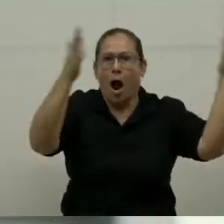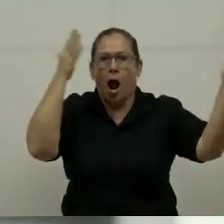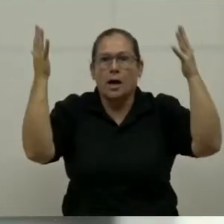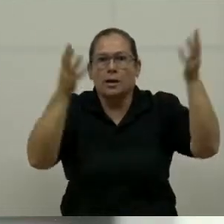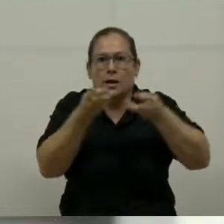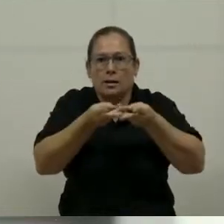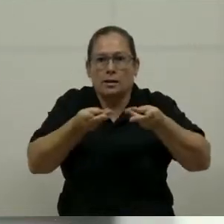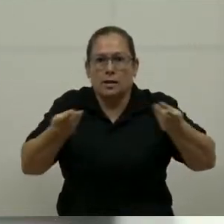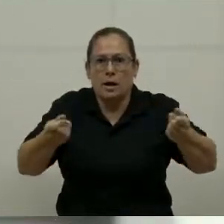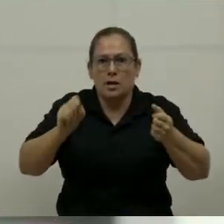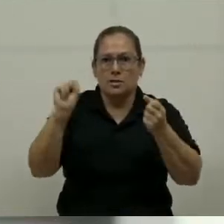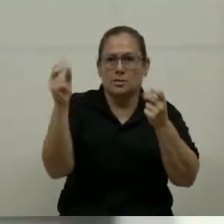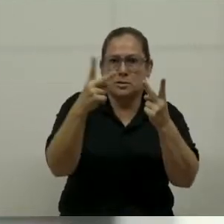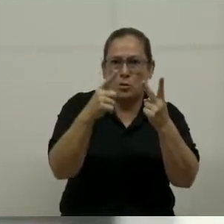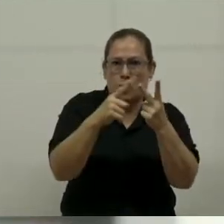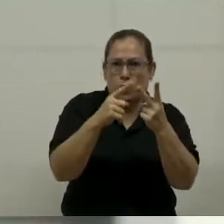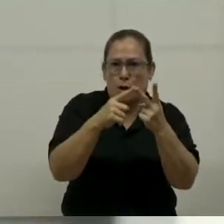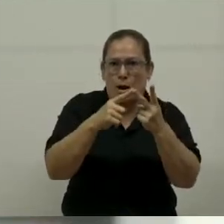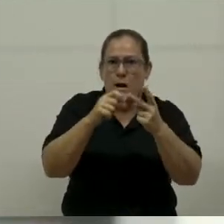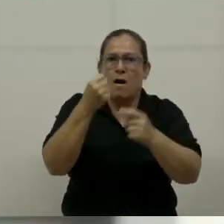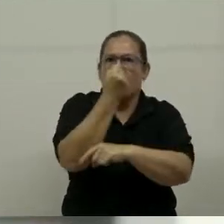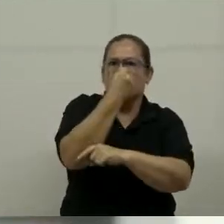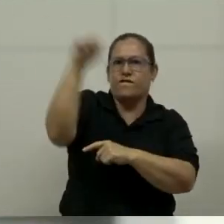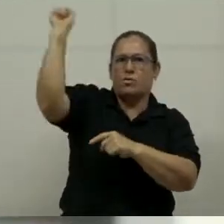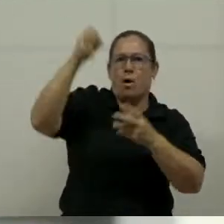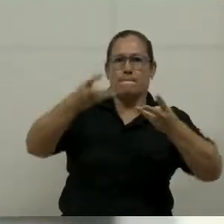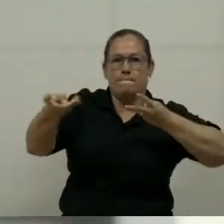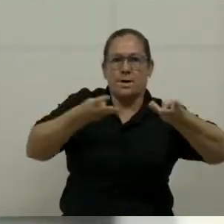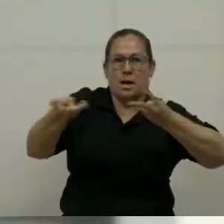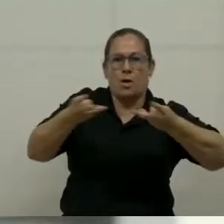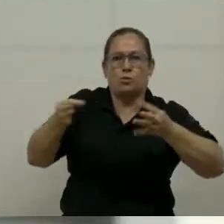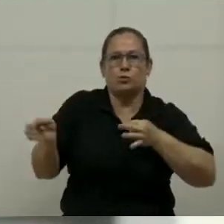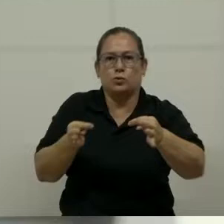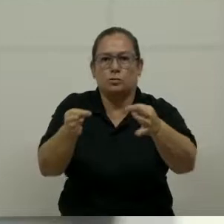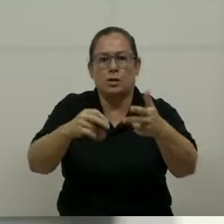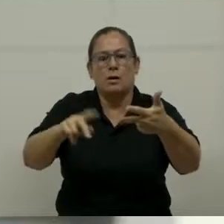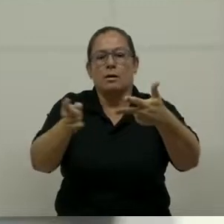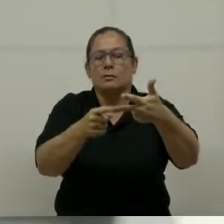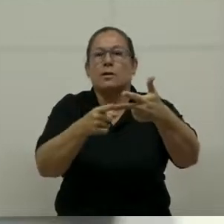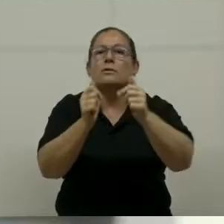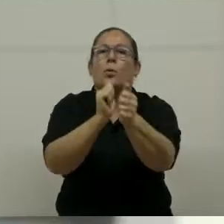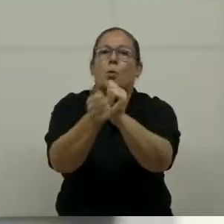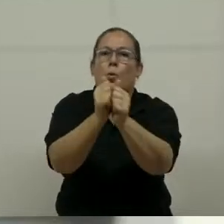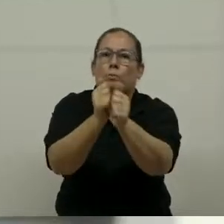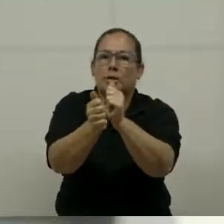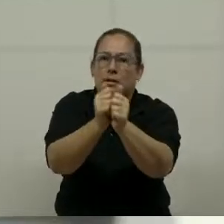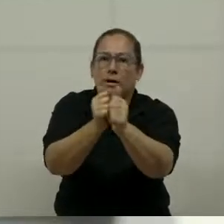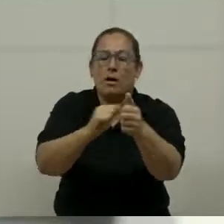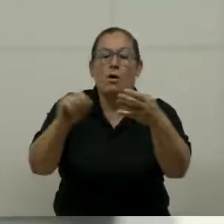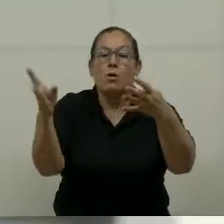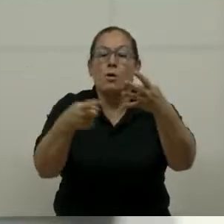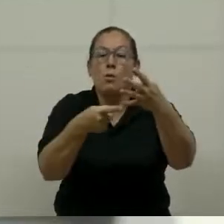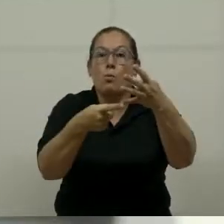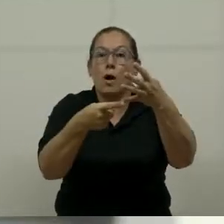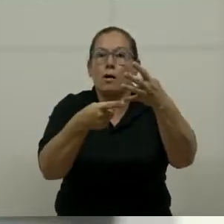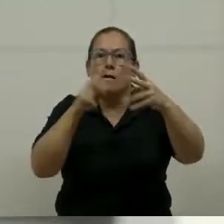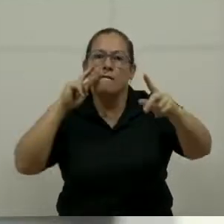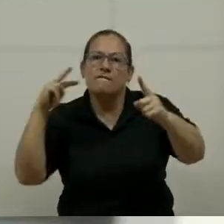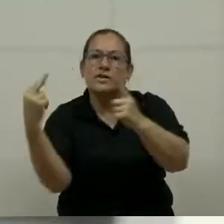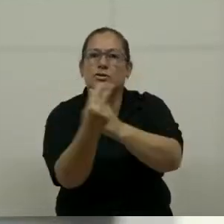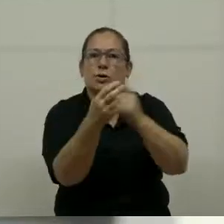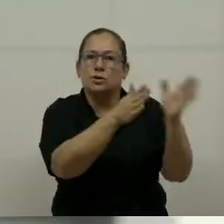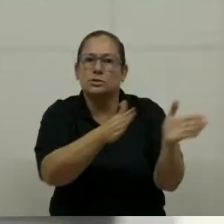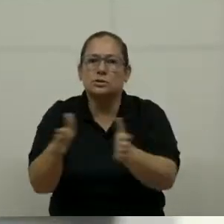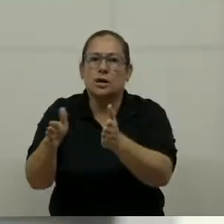segunda tiene que ver con la revolución del mercado turístico. La tercera es competitividad. La cuarta es visión estratégica.